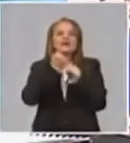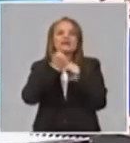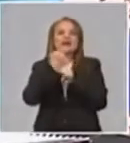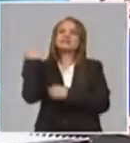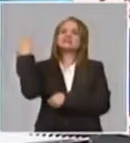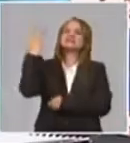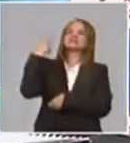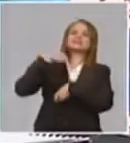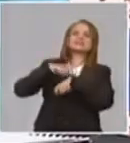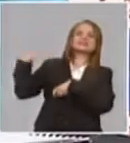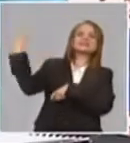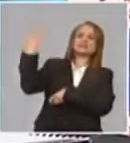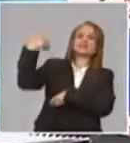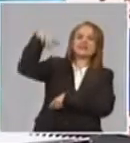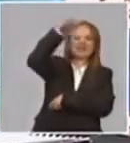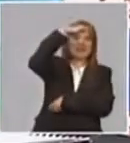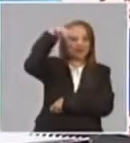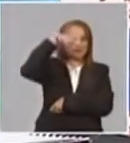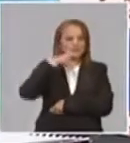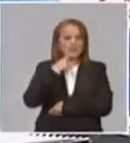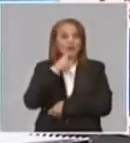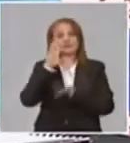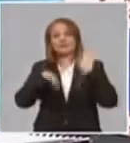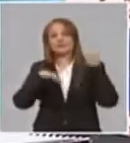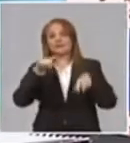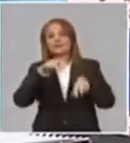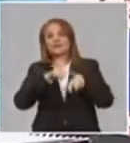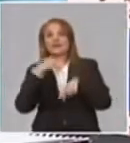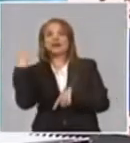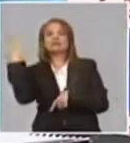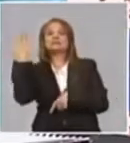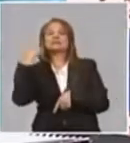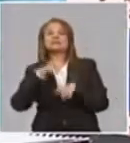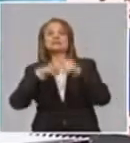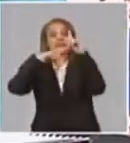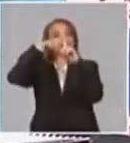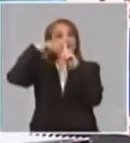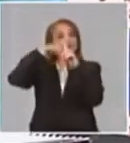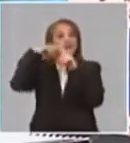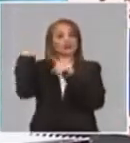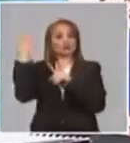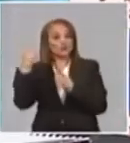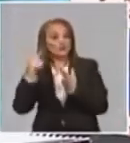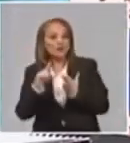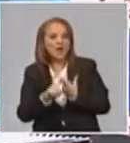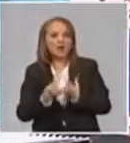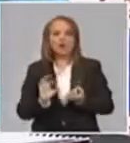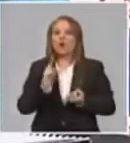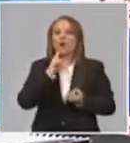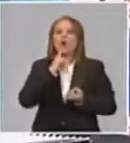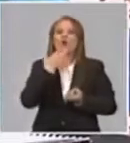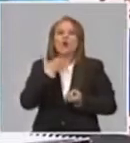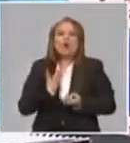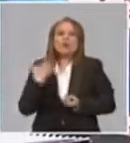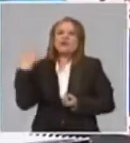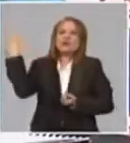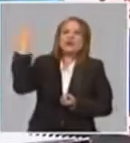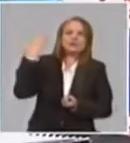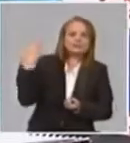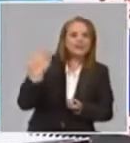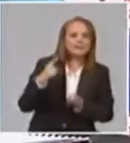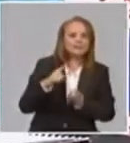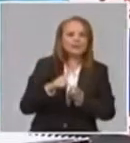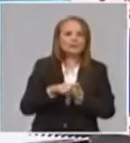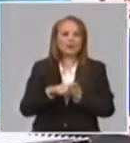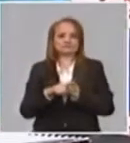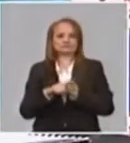los temas de la COVID con las temperaturas y con los temas de, digamos, el clima y los indicadores